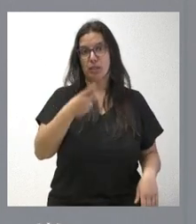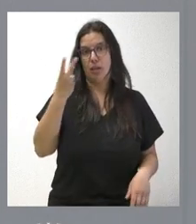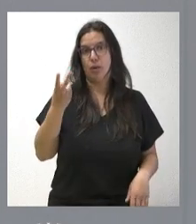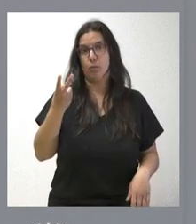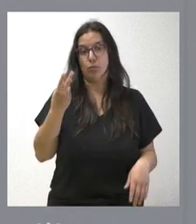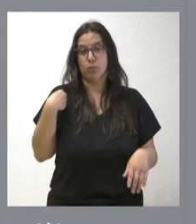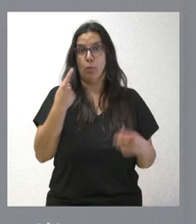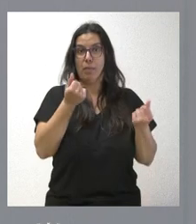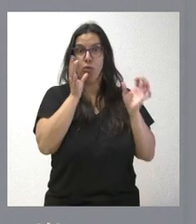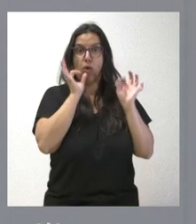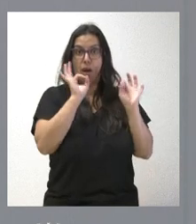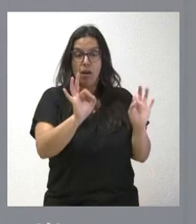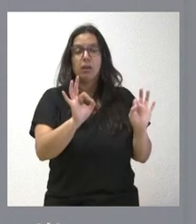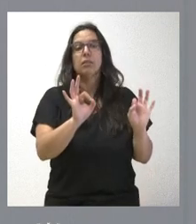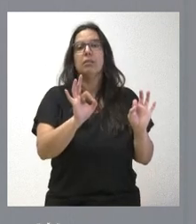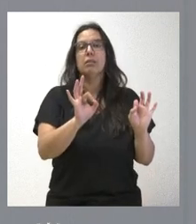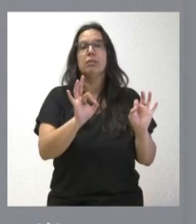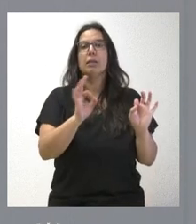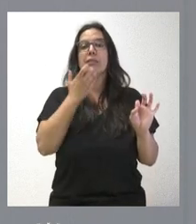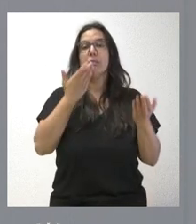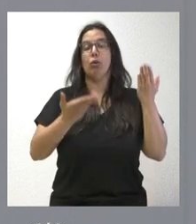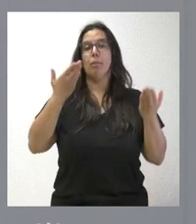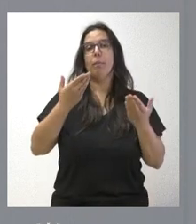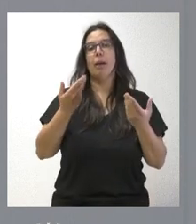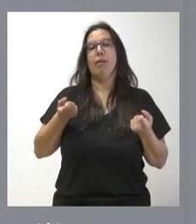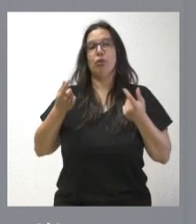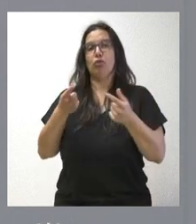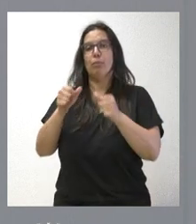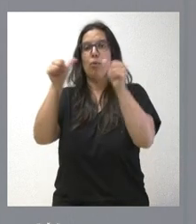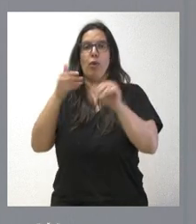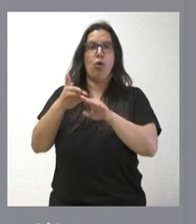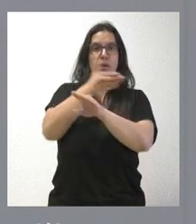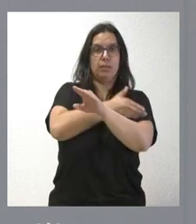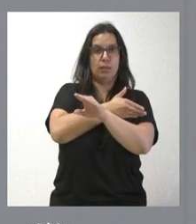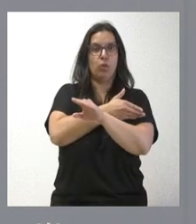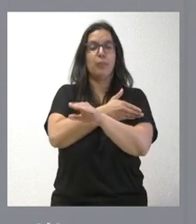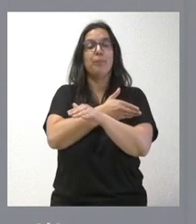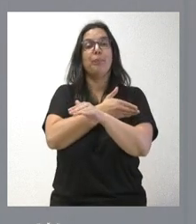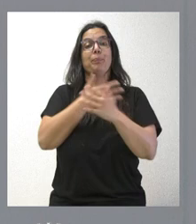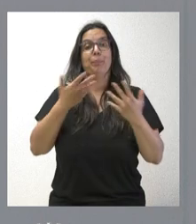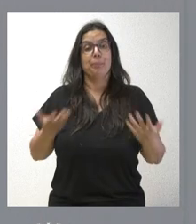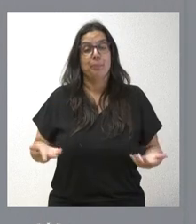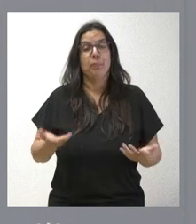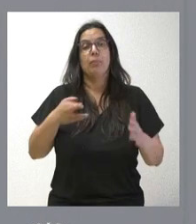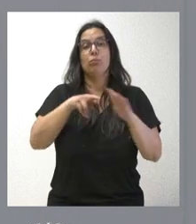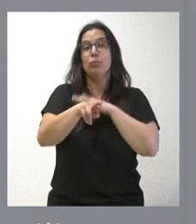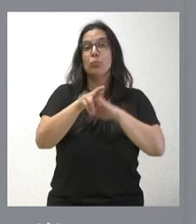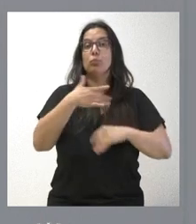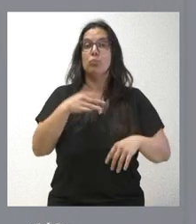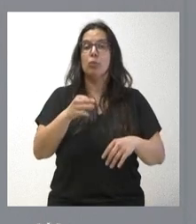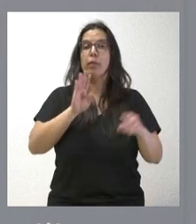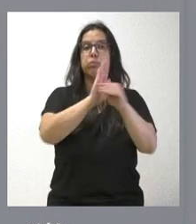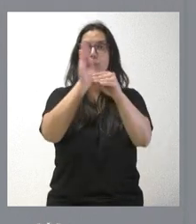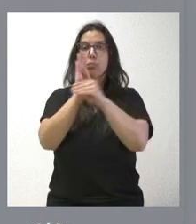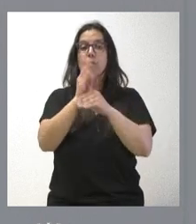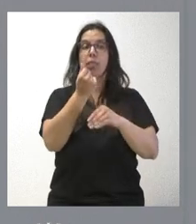coste actual de la energía sobre el coste del modelo precedente y que nos va a permitir, por tanto, que estos recursos puedan ser destinados a